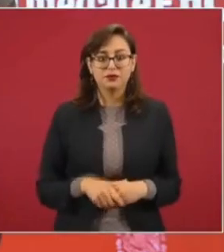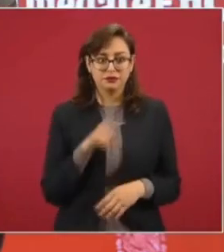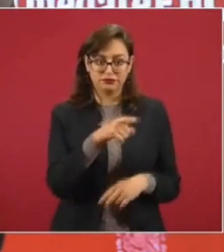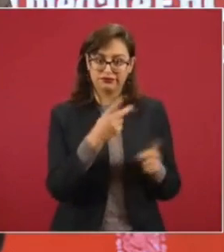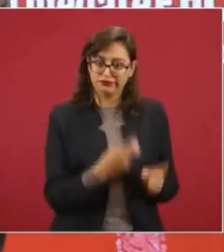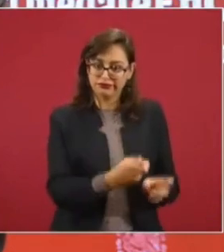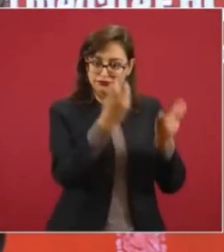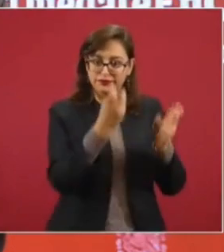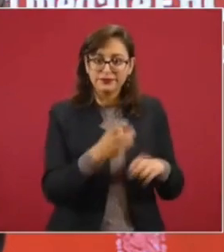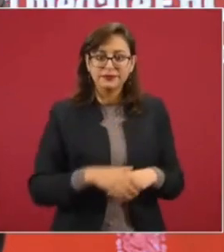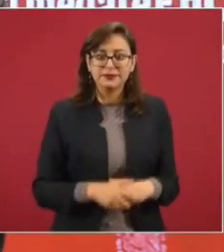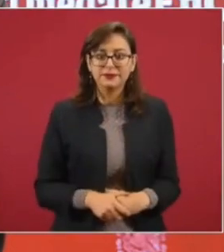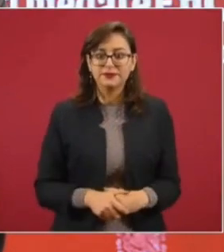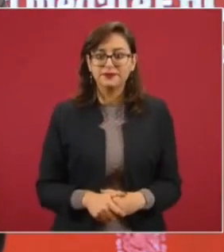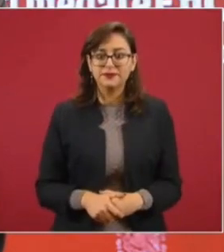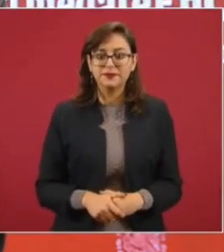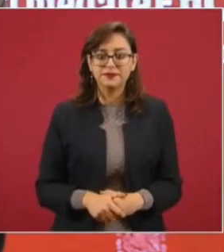llevó.